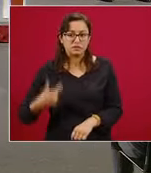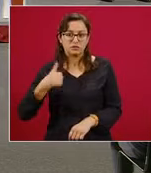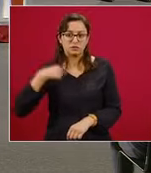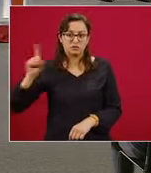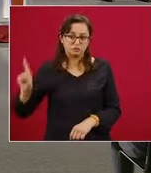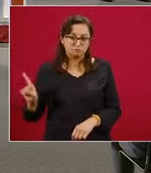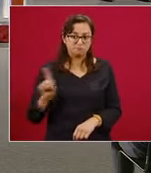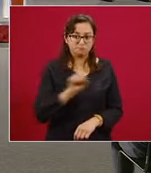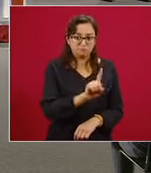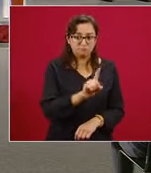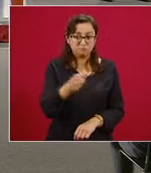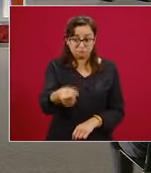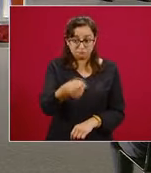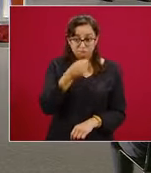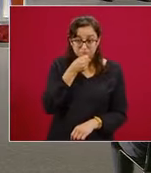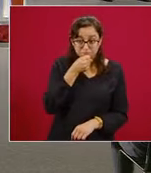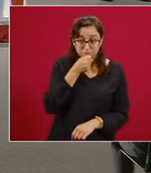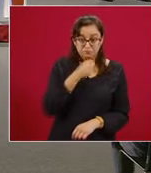prestan un micrófono.